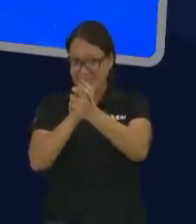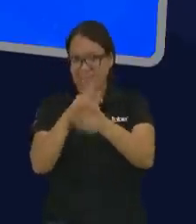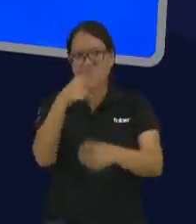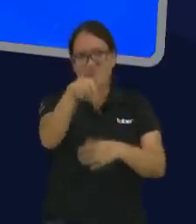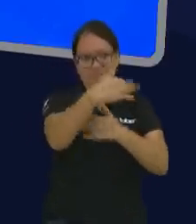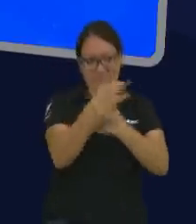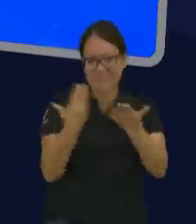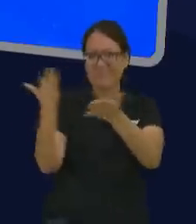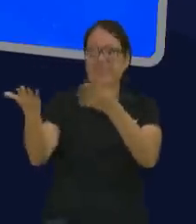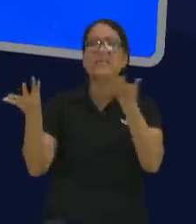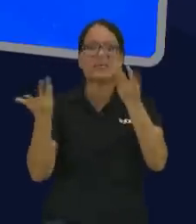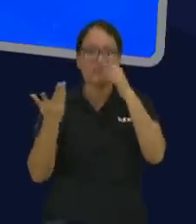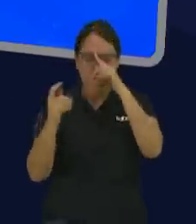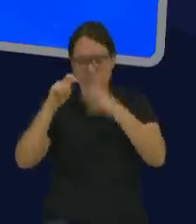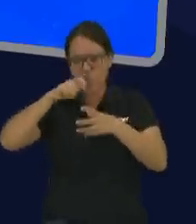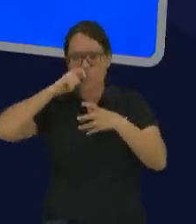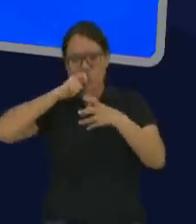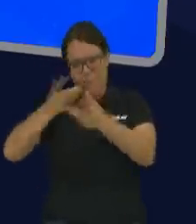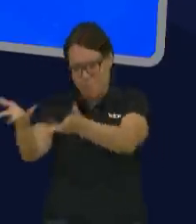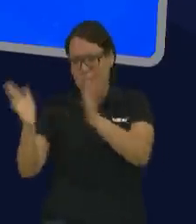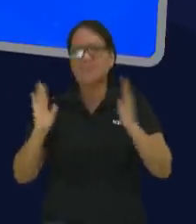una sopa magui le lleve yo